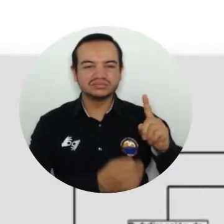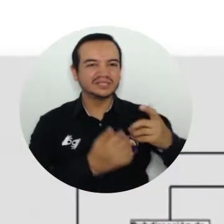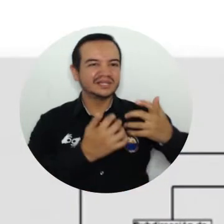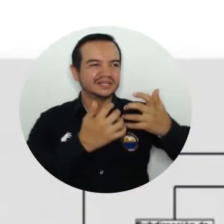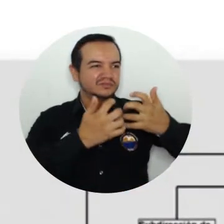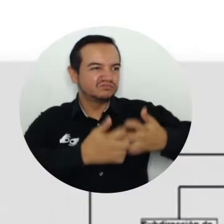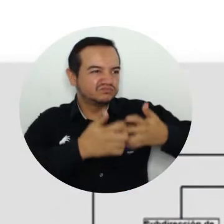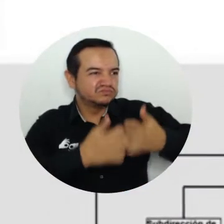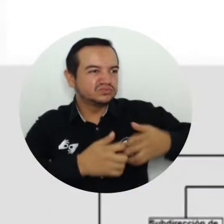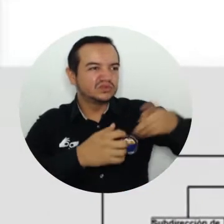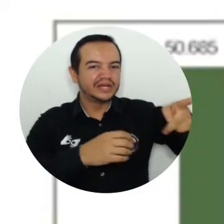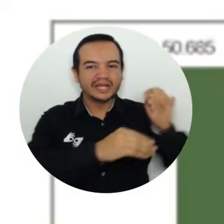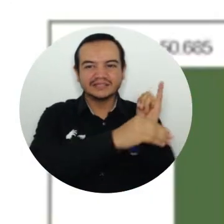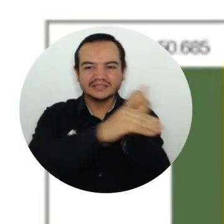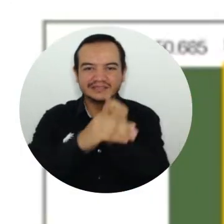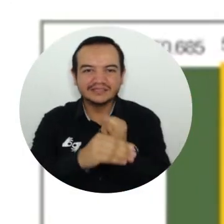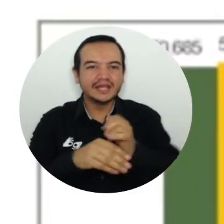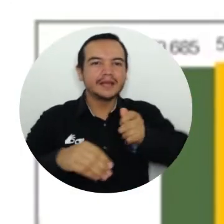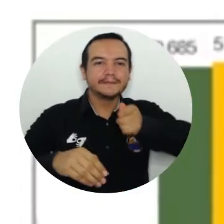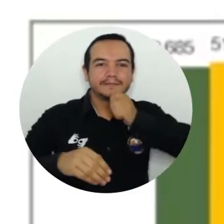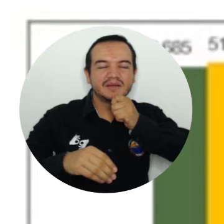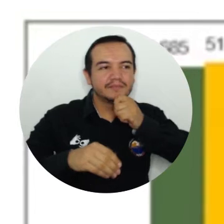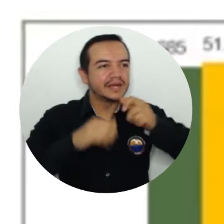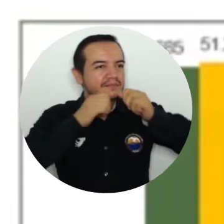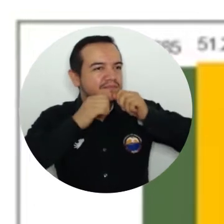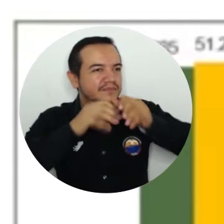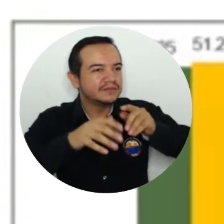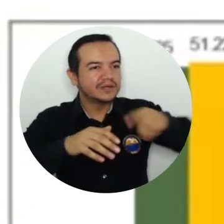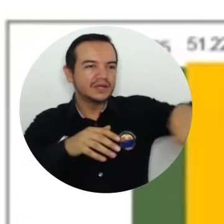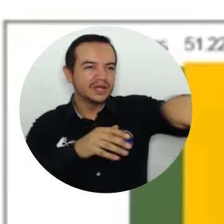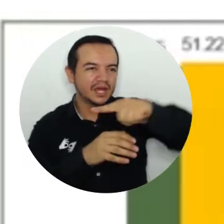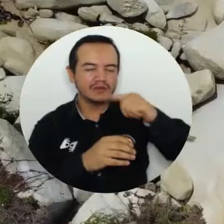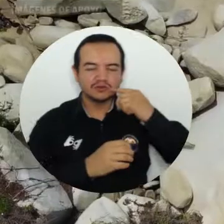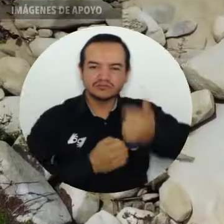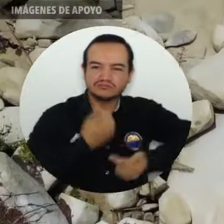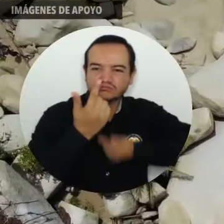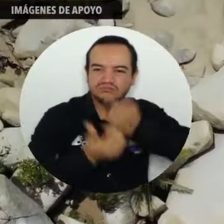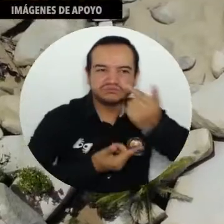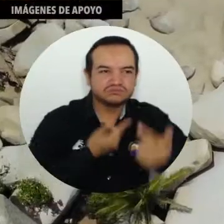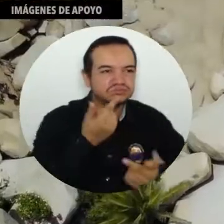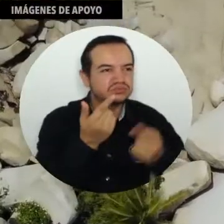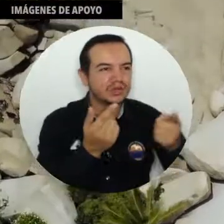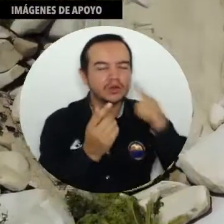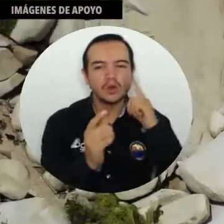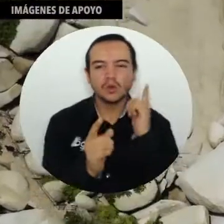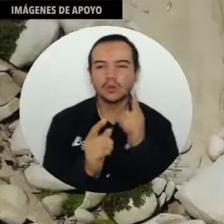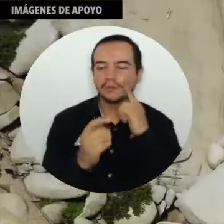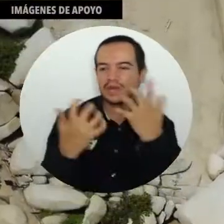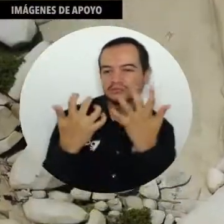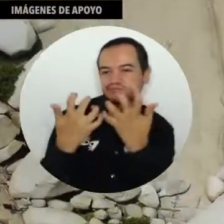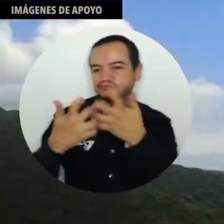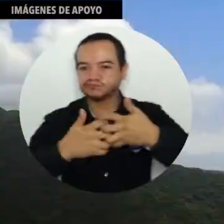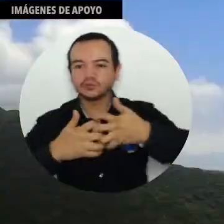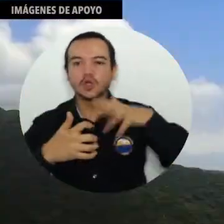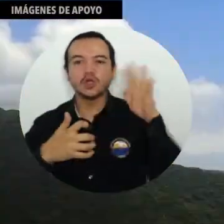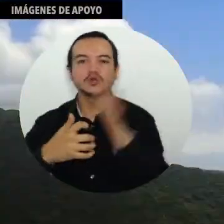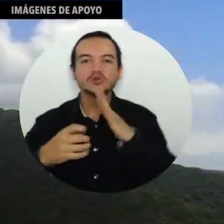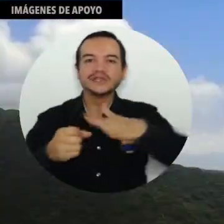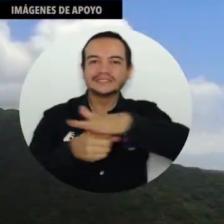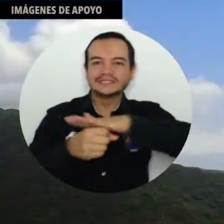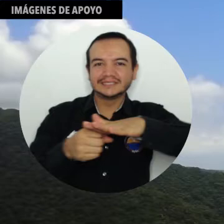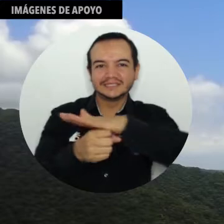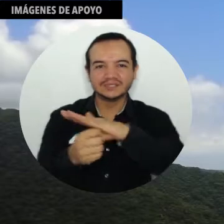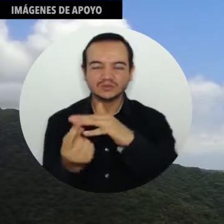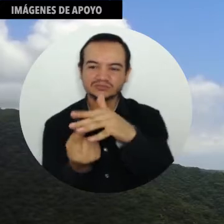que las instituciones, tanto del sector público como del sector privado, realizan para articular todo lo